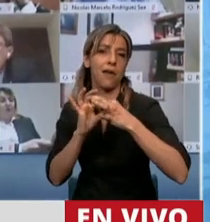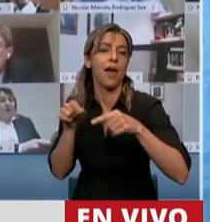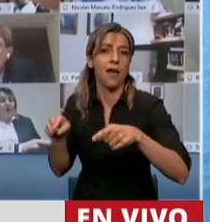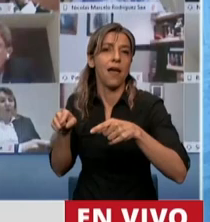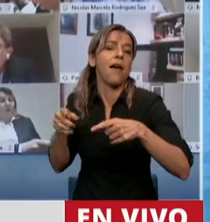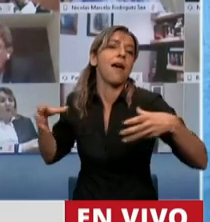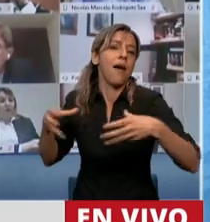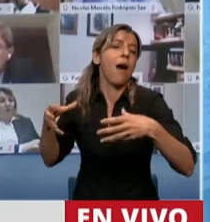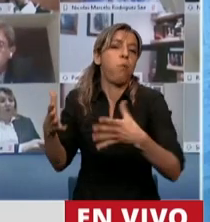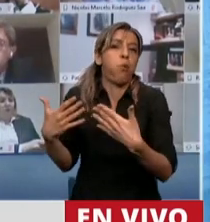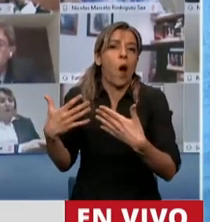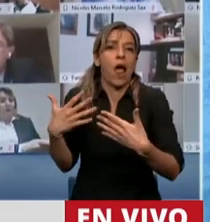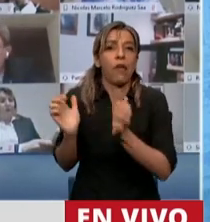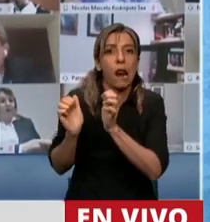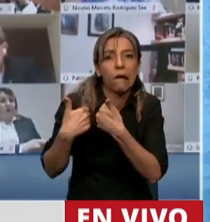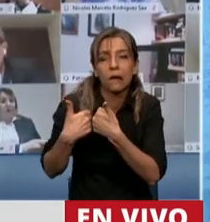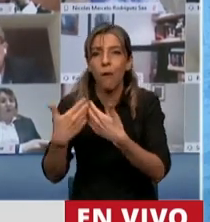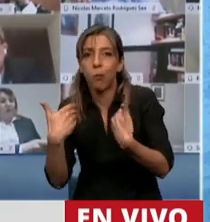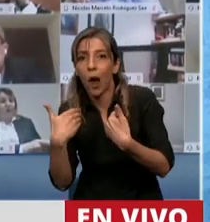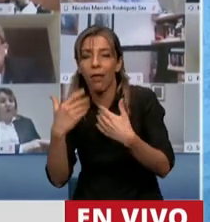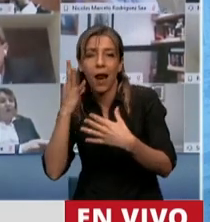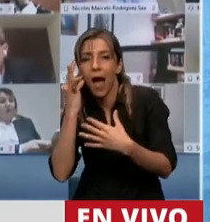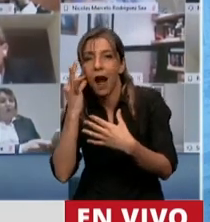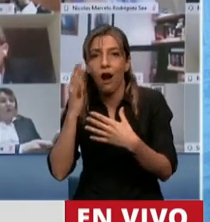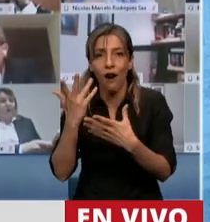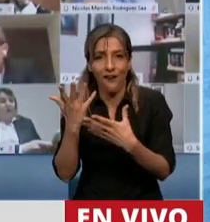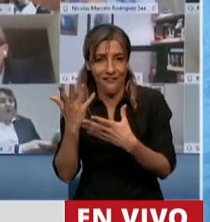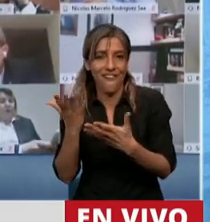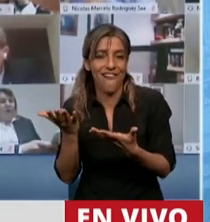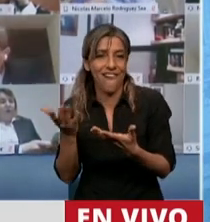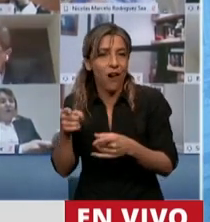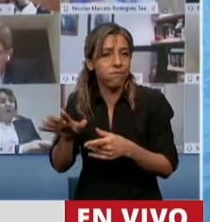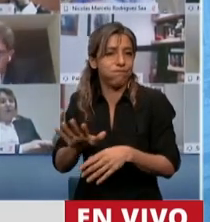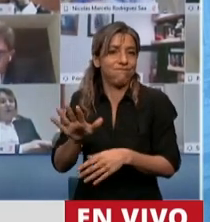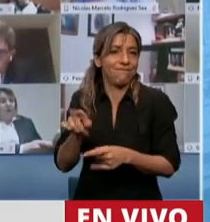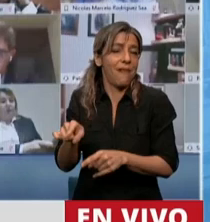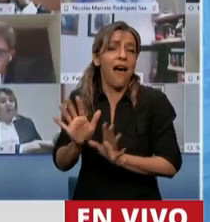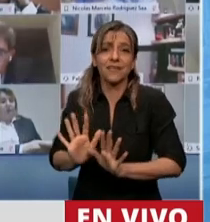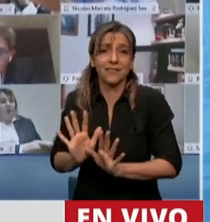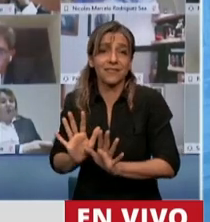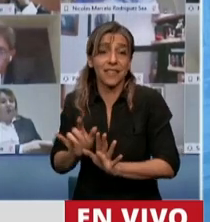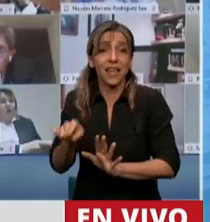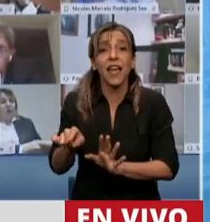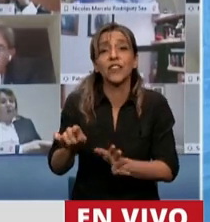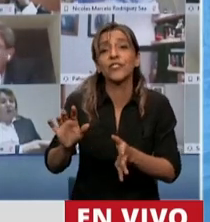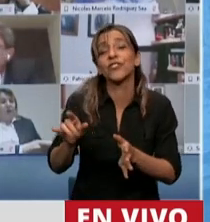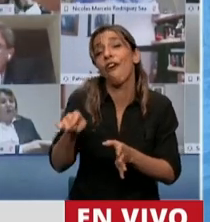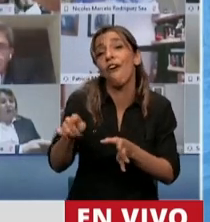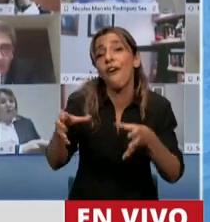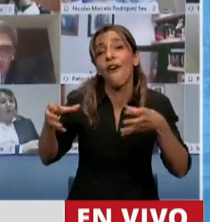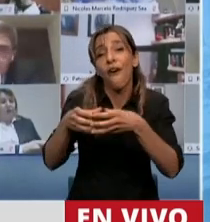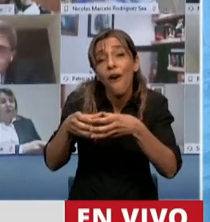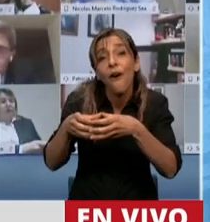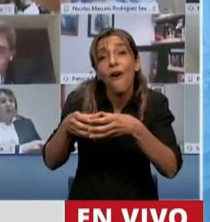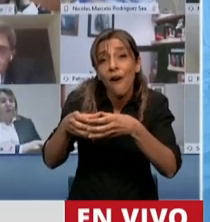a refugiarse ahí cuando pierden una elección actúan en términos futboleros junto por el cambio